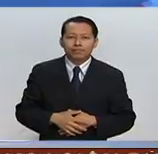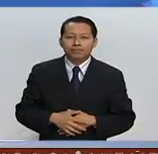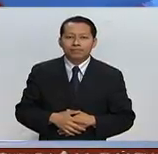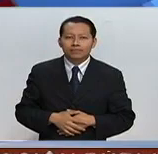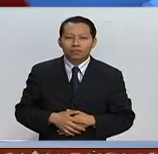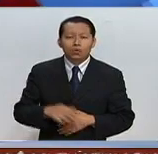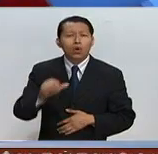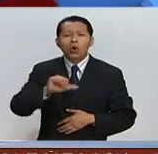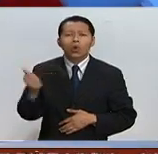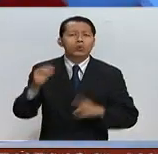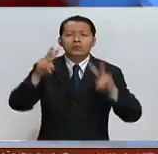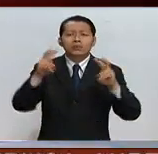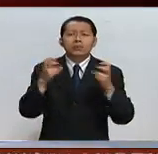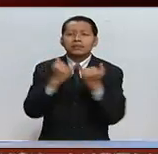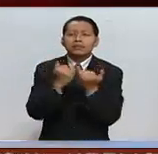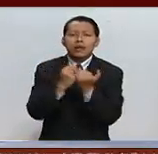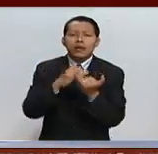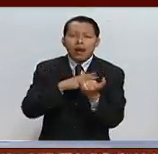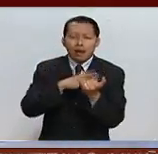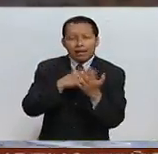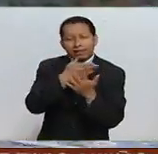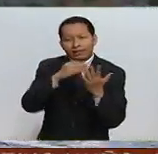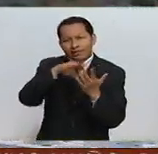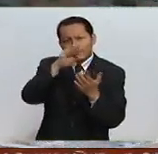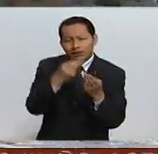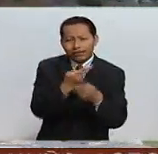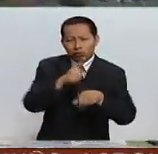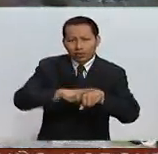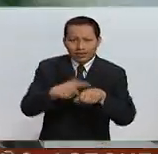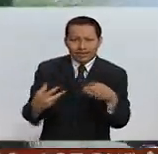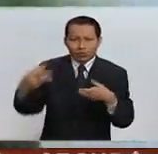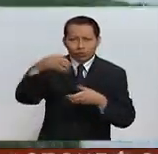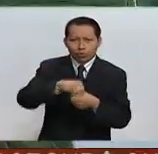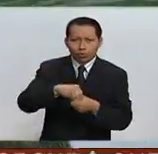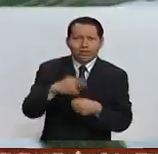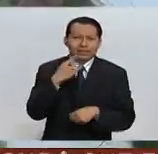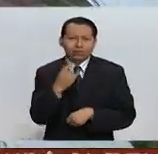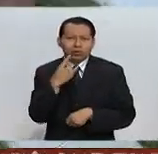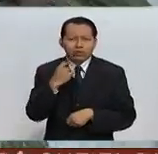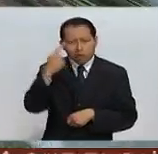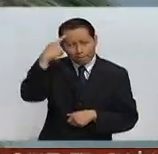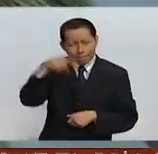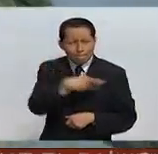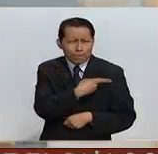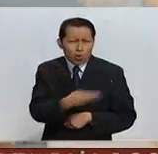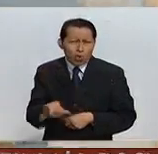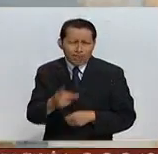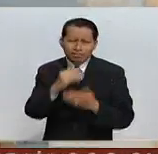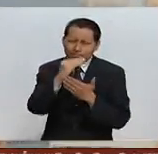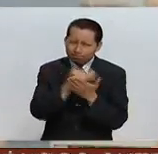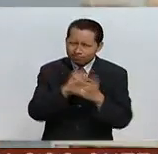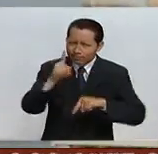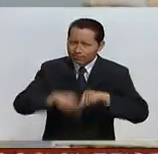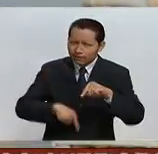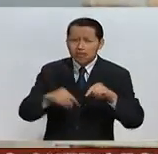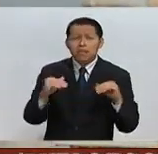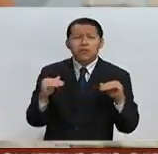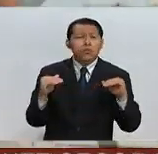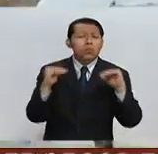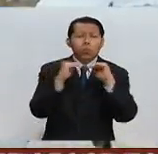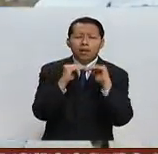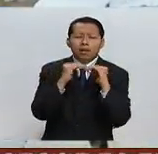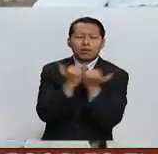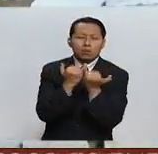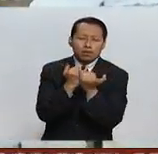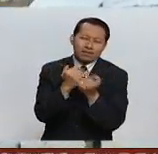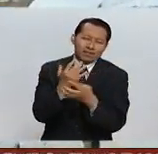En otros asuntos, la estrategia nacional de inclusión es el esfuerzo más amplio para combatir la pobreza e incrementar la igualdad, afirmó el vocero del gobierno de la